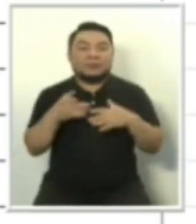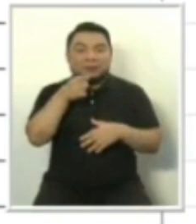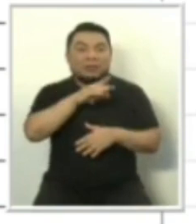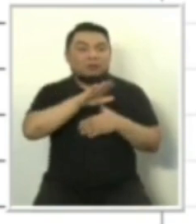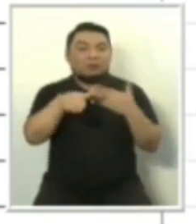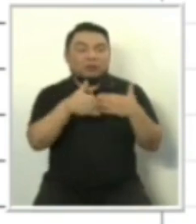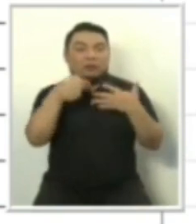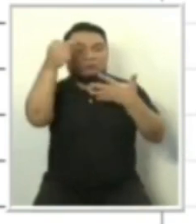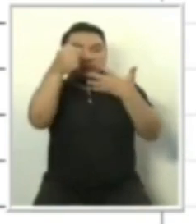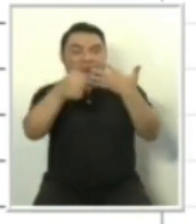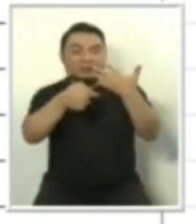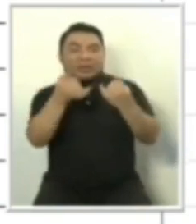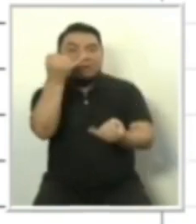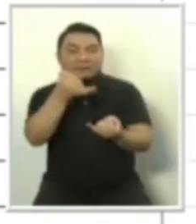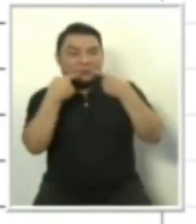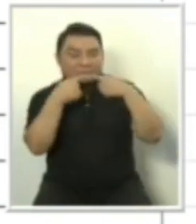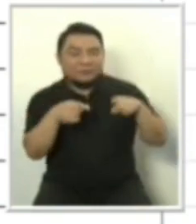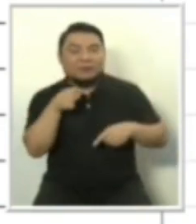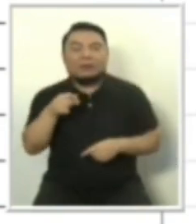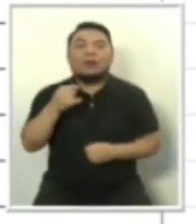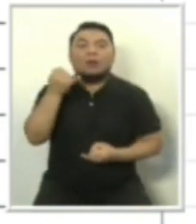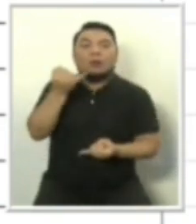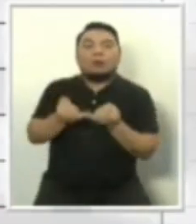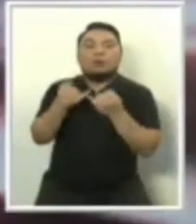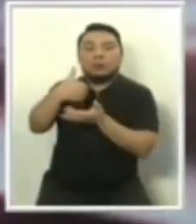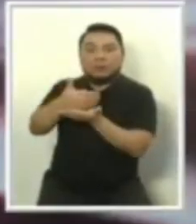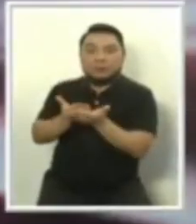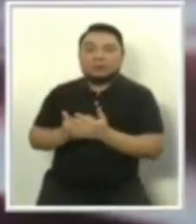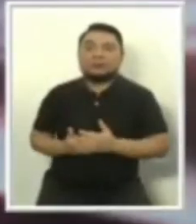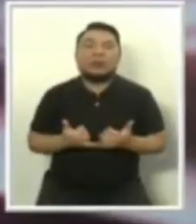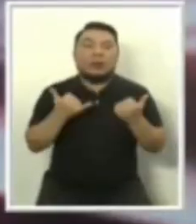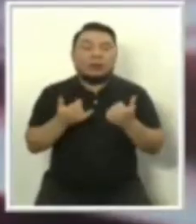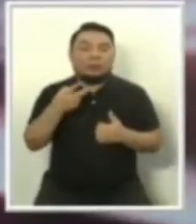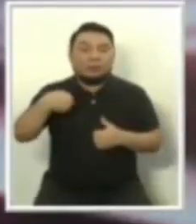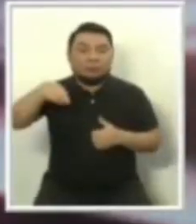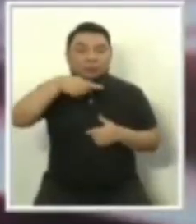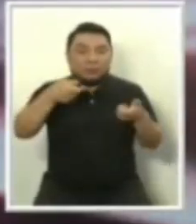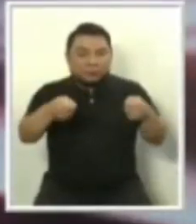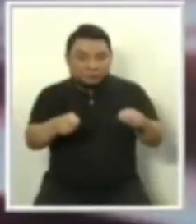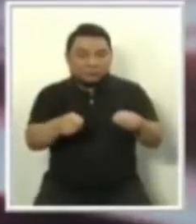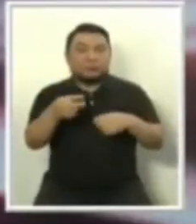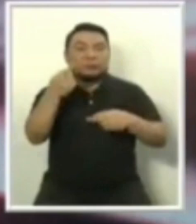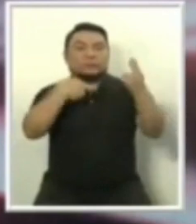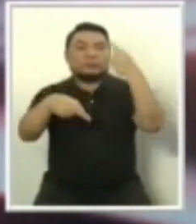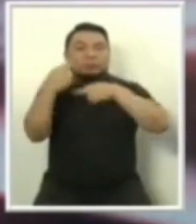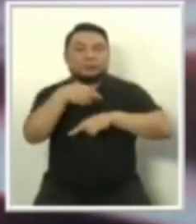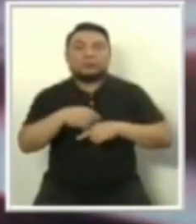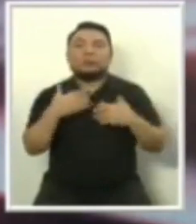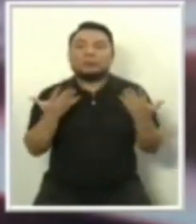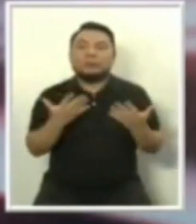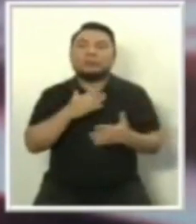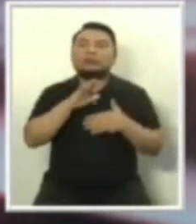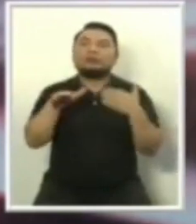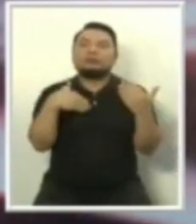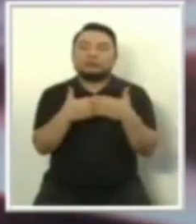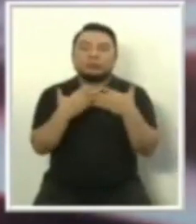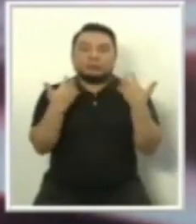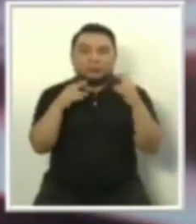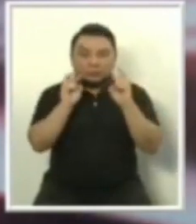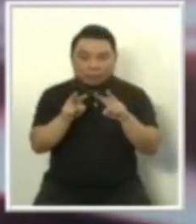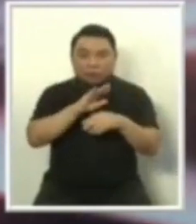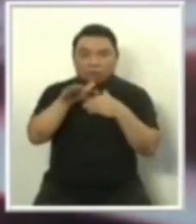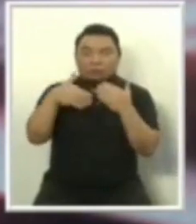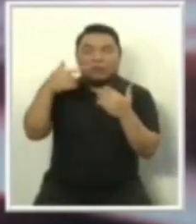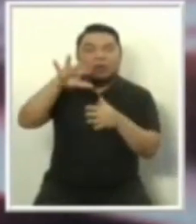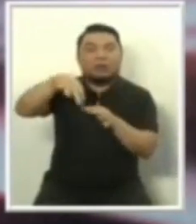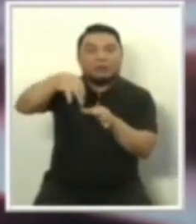intervenciones finales del último bloque. Vamos a ir a una pausa, entonces, y regresamos para redondear. Ya hemos visto todos los